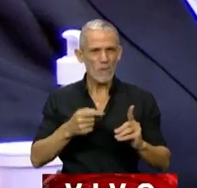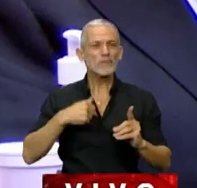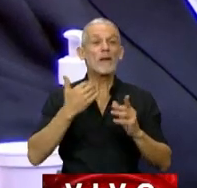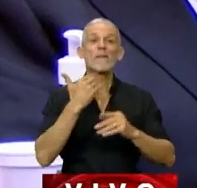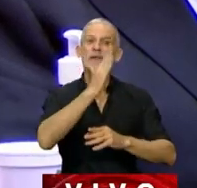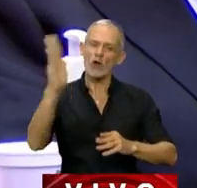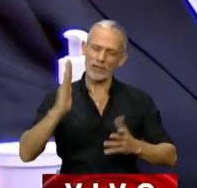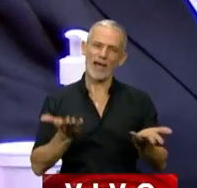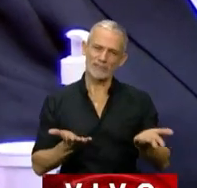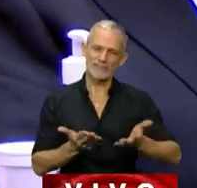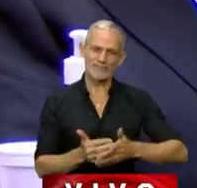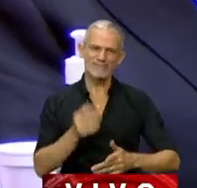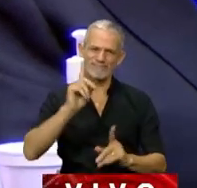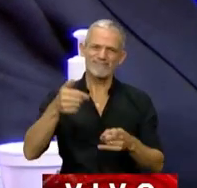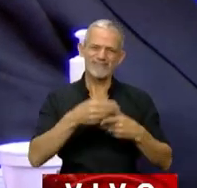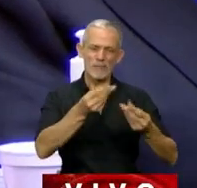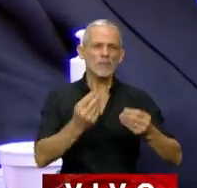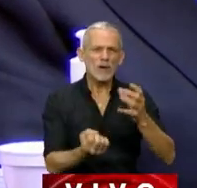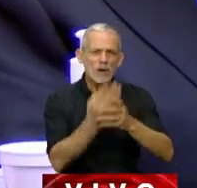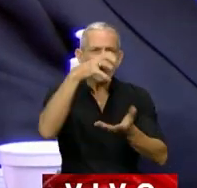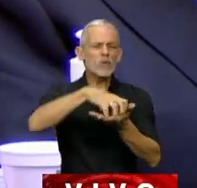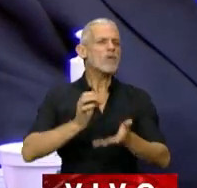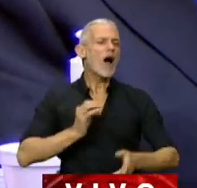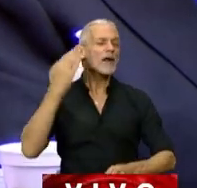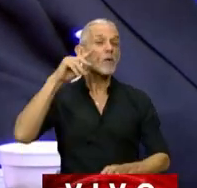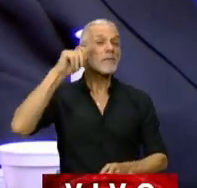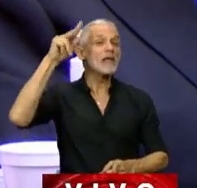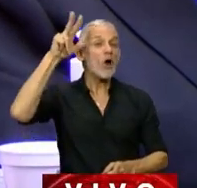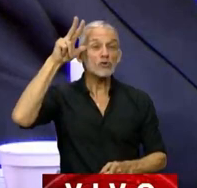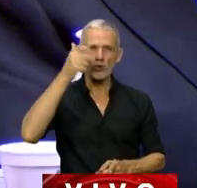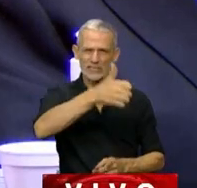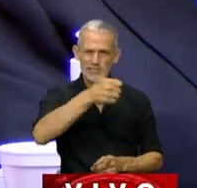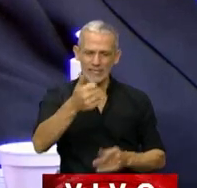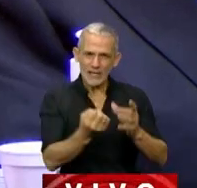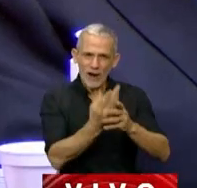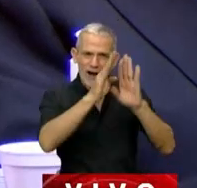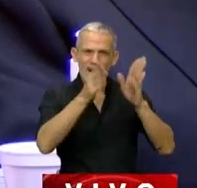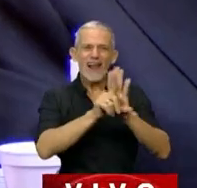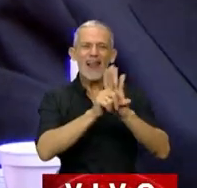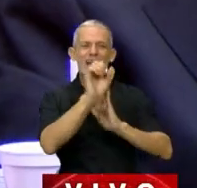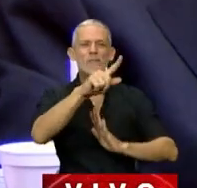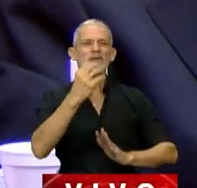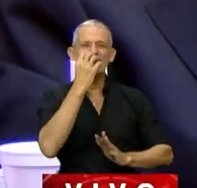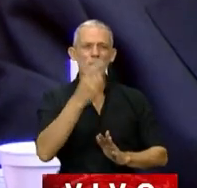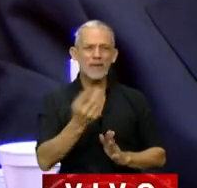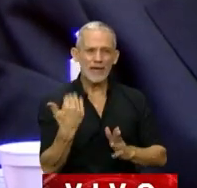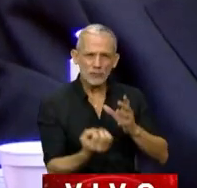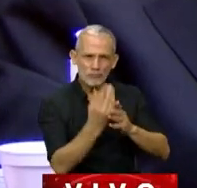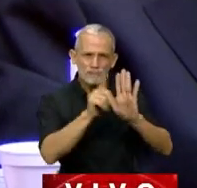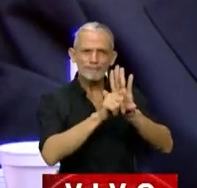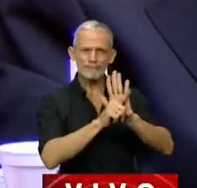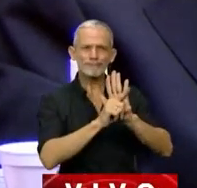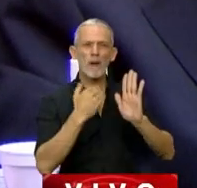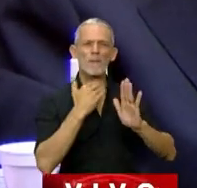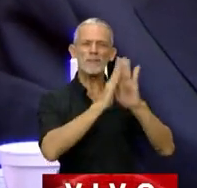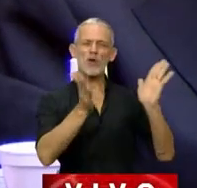las bibliotecas populares también, que allá se crearon por el año 1866 con una ley de Sarmiento. Y